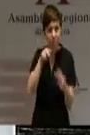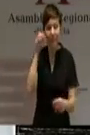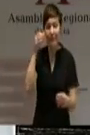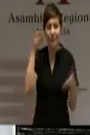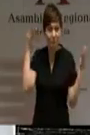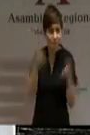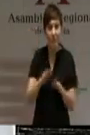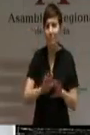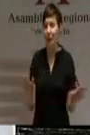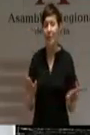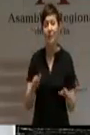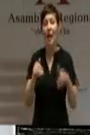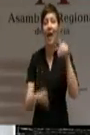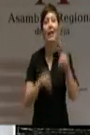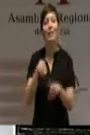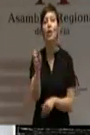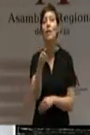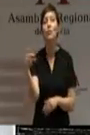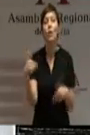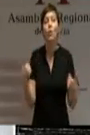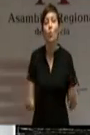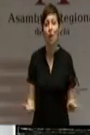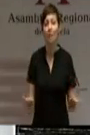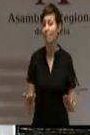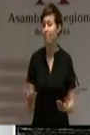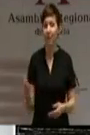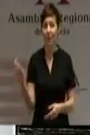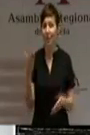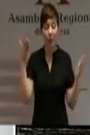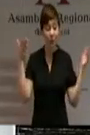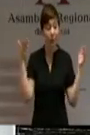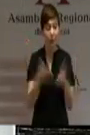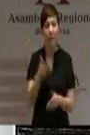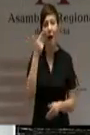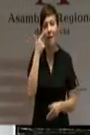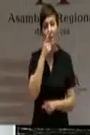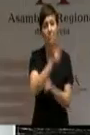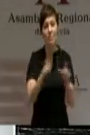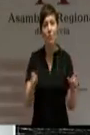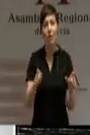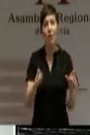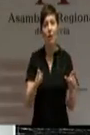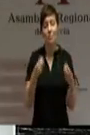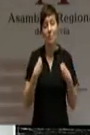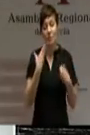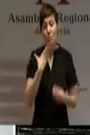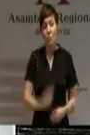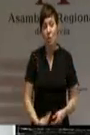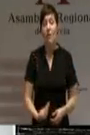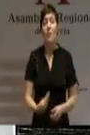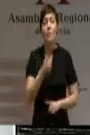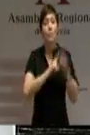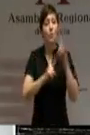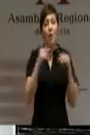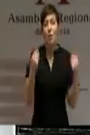pensar en solucionar problemas de los ciudadanos y no en reválidas de resultados electorales. Llevan ustedes 19 años